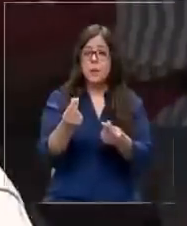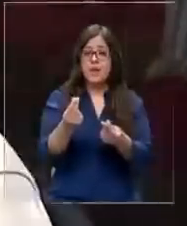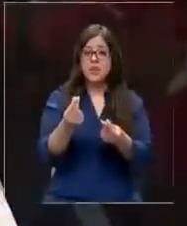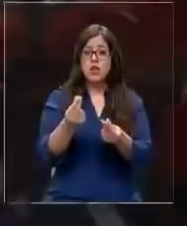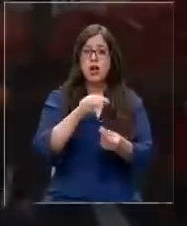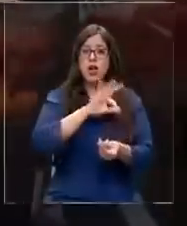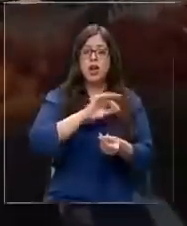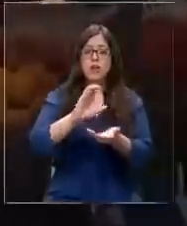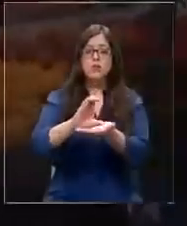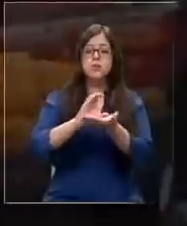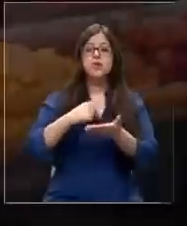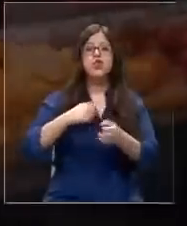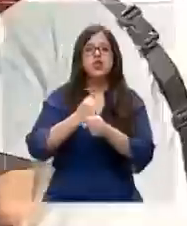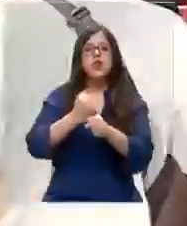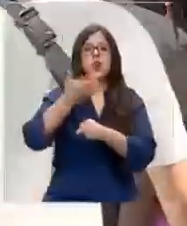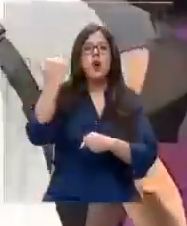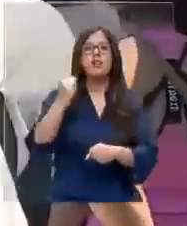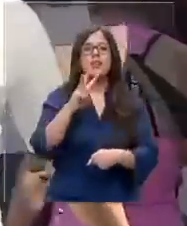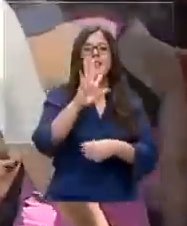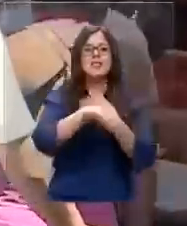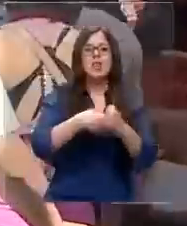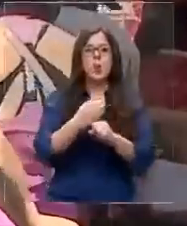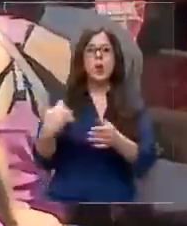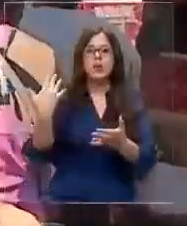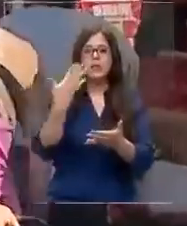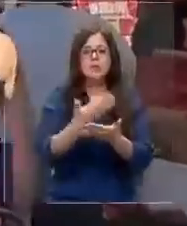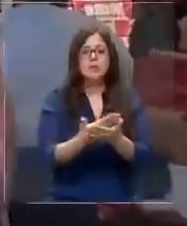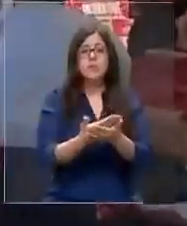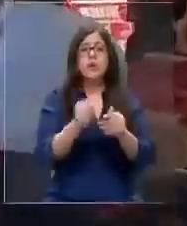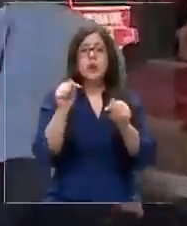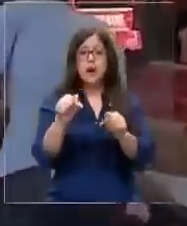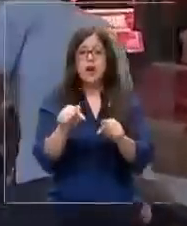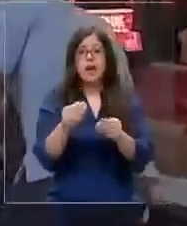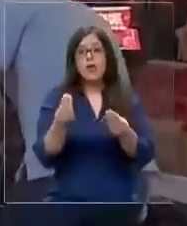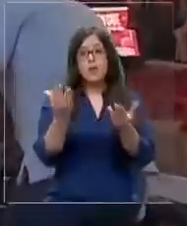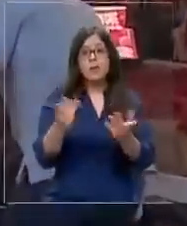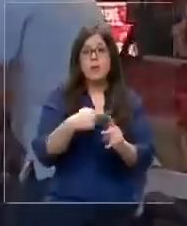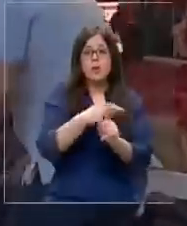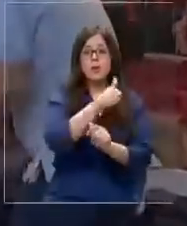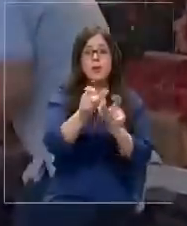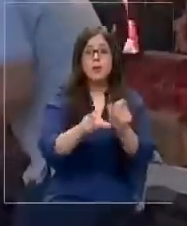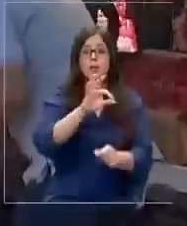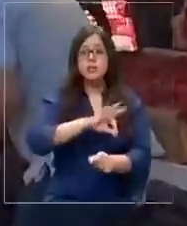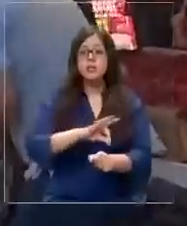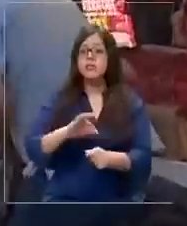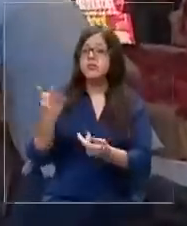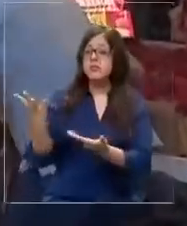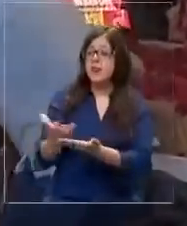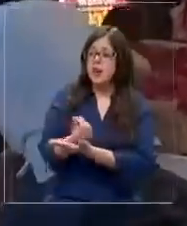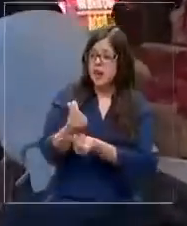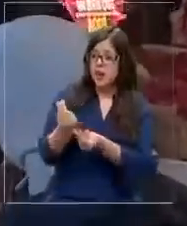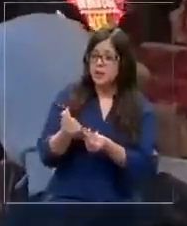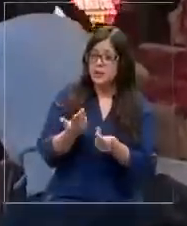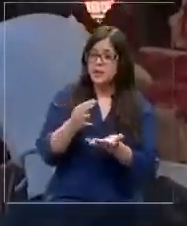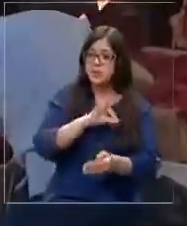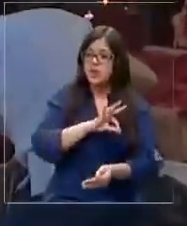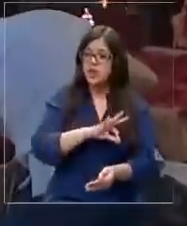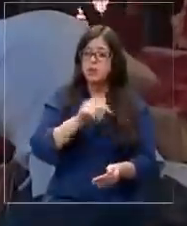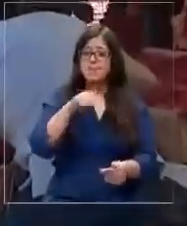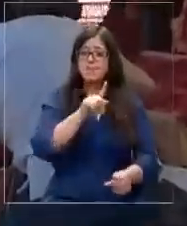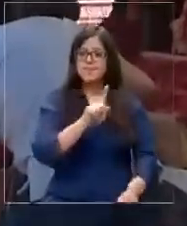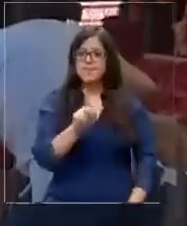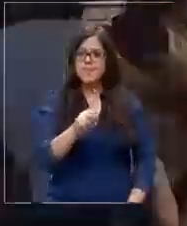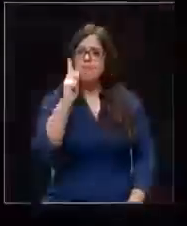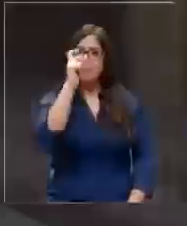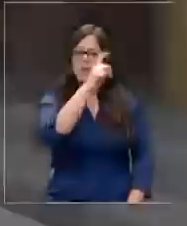y trabajé 35 años. Nos conviene a todos los pensionados. ¿No alcanzan las pensiones? Hoy día no,